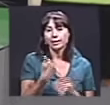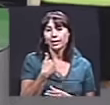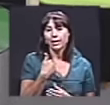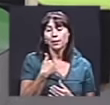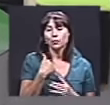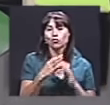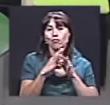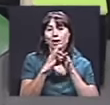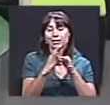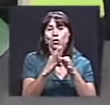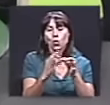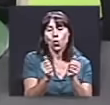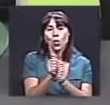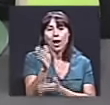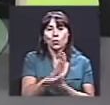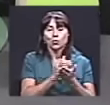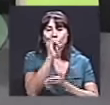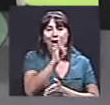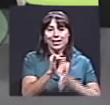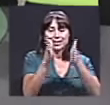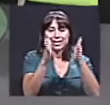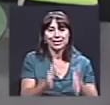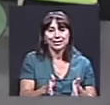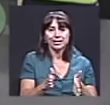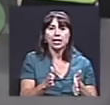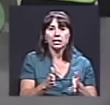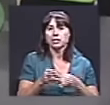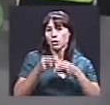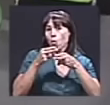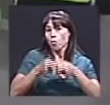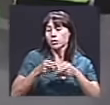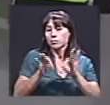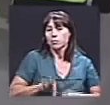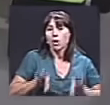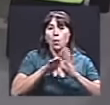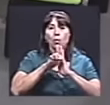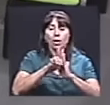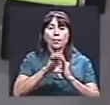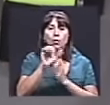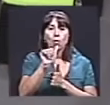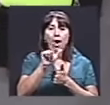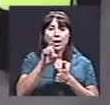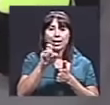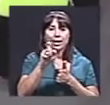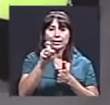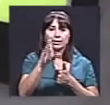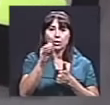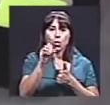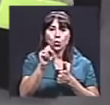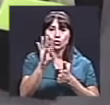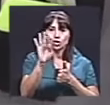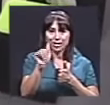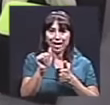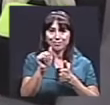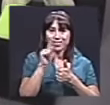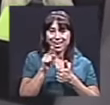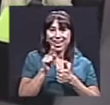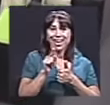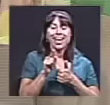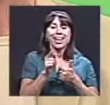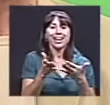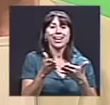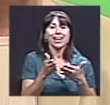relación con algunos artistas de cierto renombre, por ejemplo, Alex Costa, el comediante que hace Juan